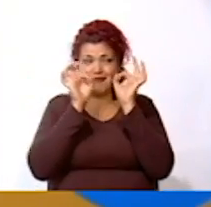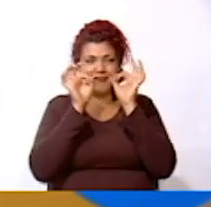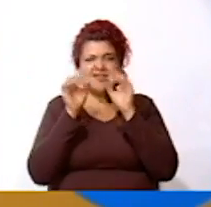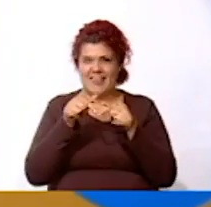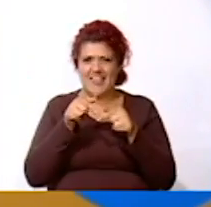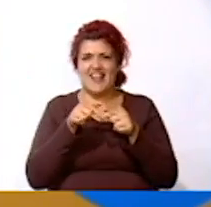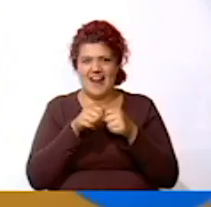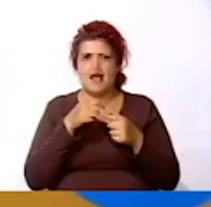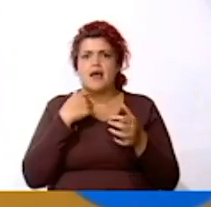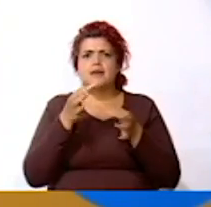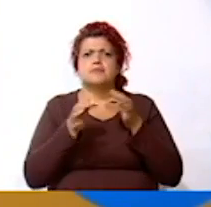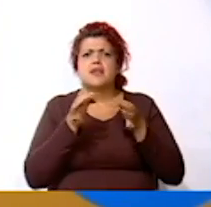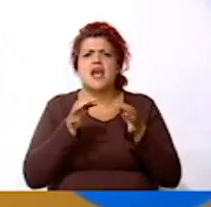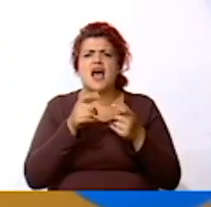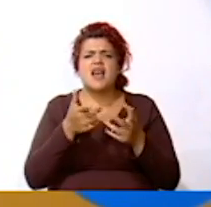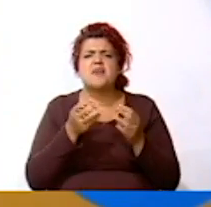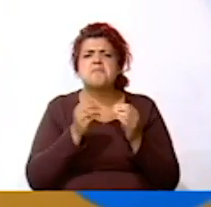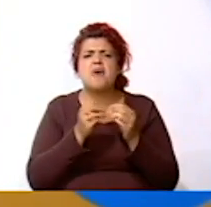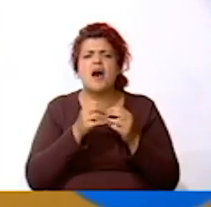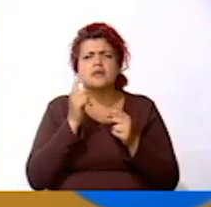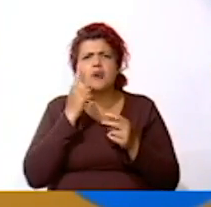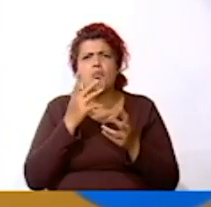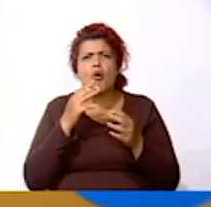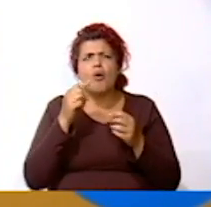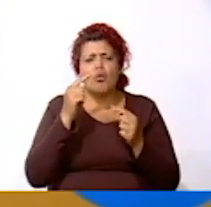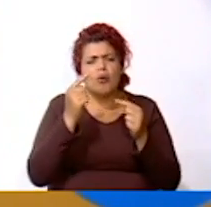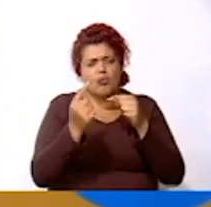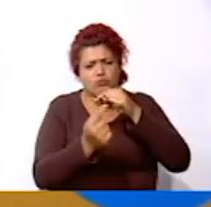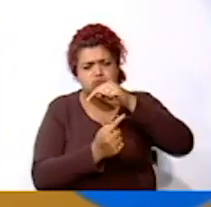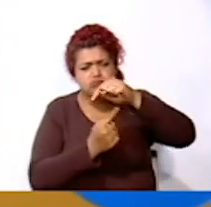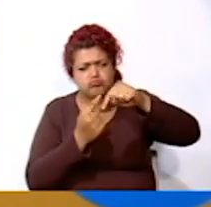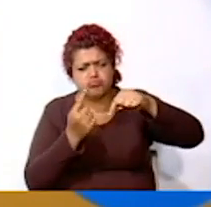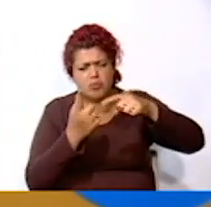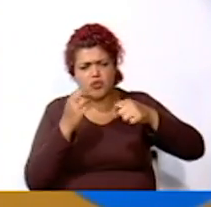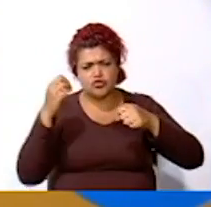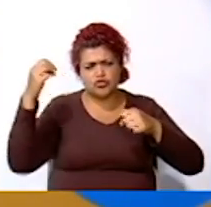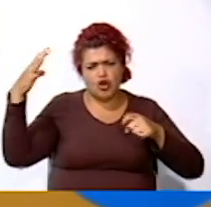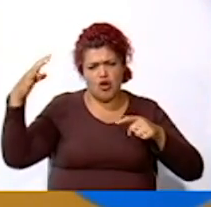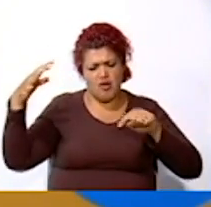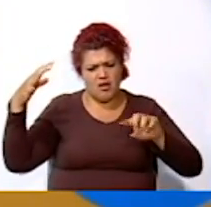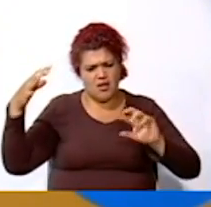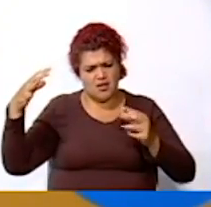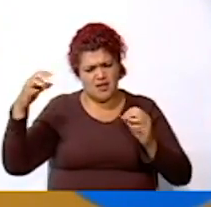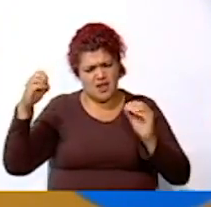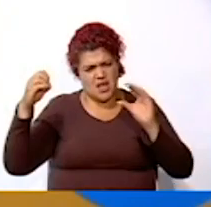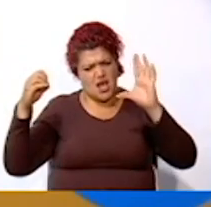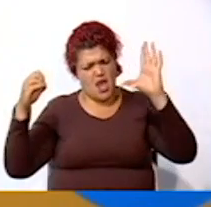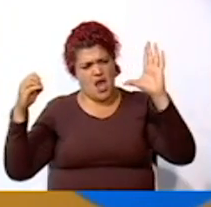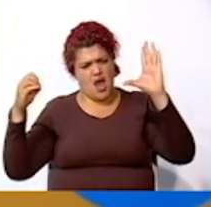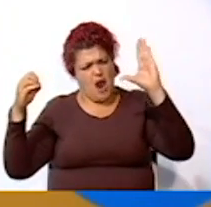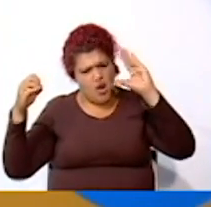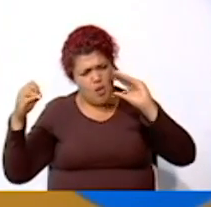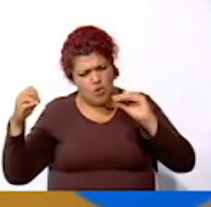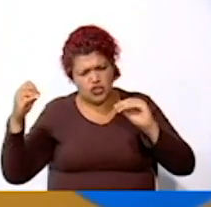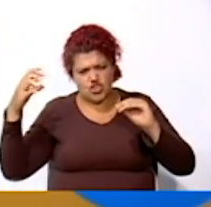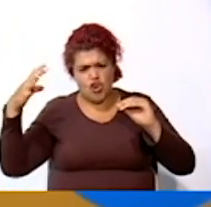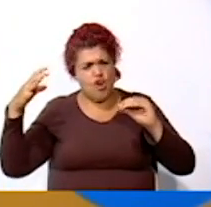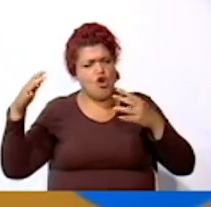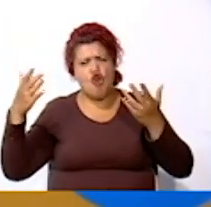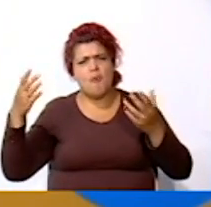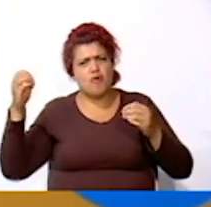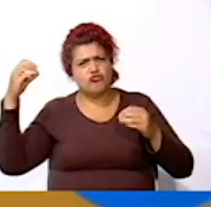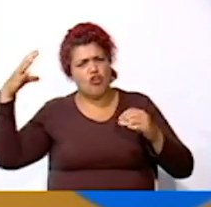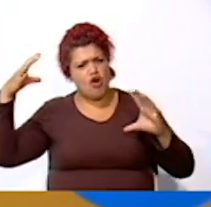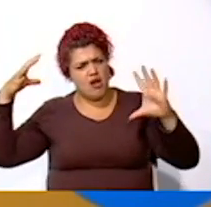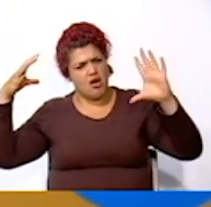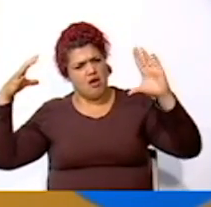Un poquitito más Acerca de estos movimientos Y de lo que el sol Influye En el día Y la noche Y como influye En